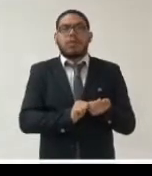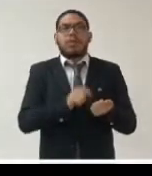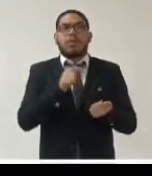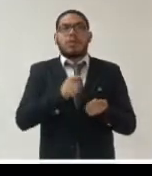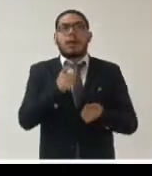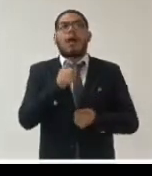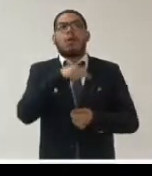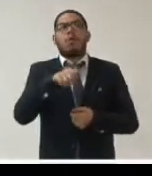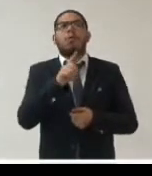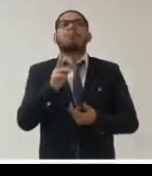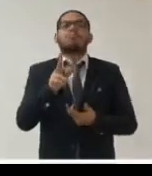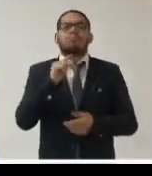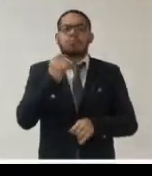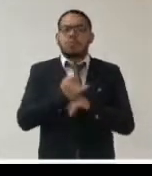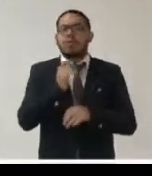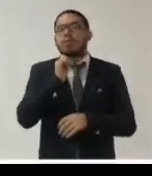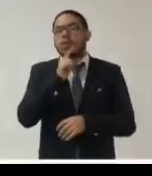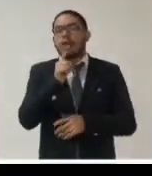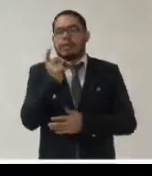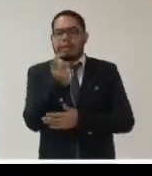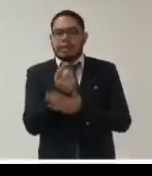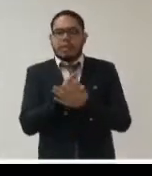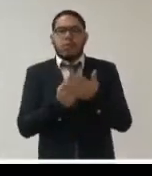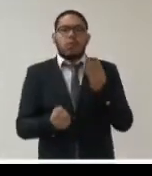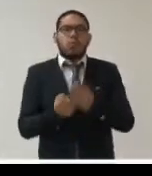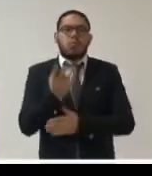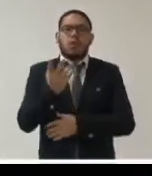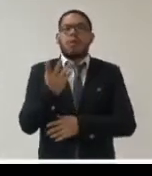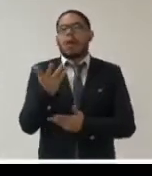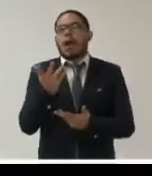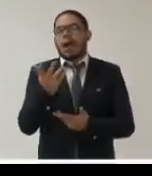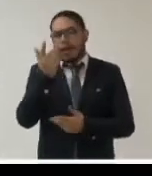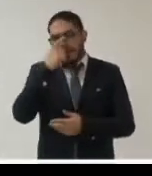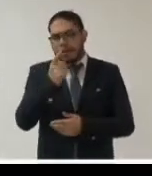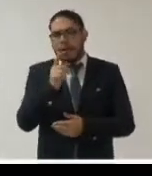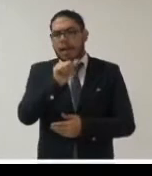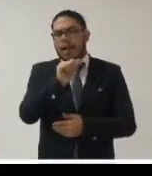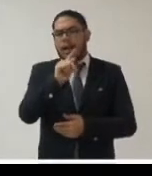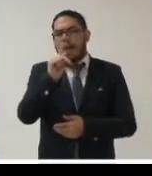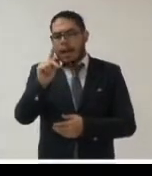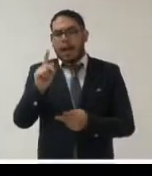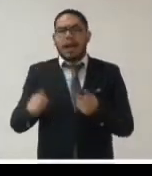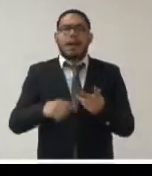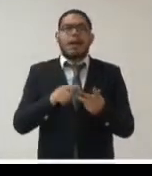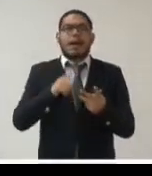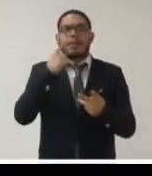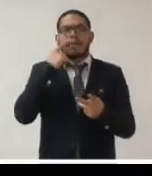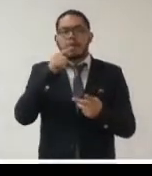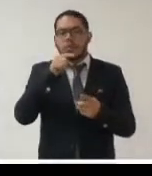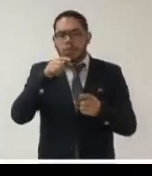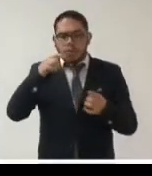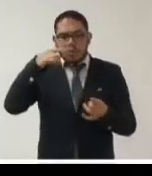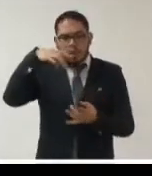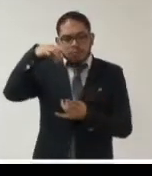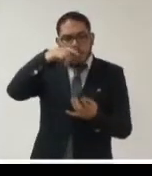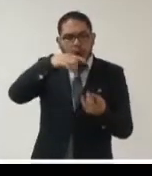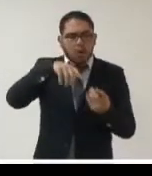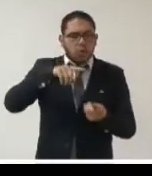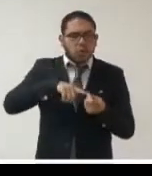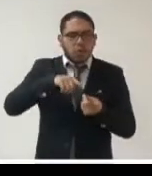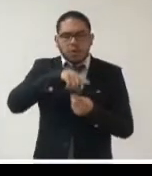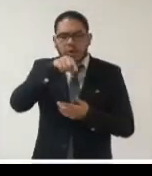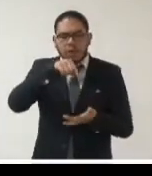dispusieron la elaboración diseño de herramientas digitales para el testeo y el rastreo de zonas de posible contagio